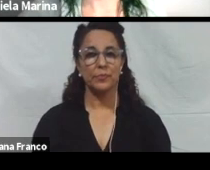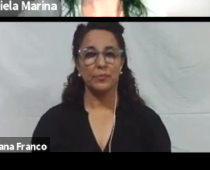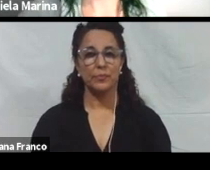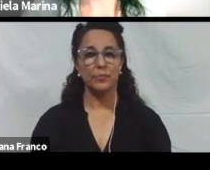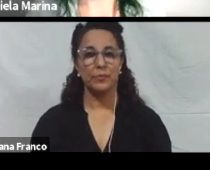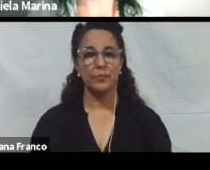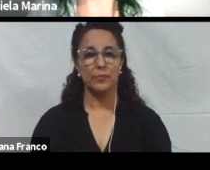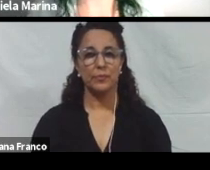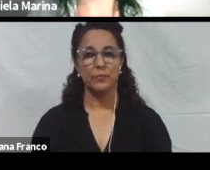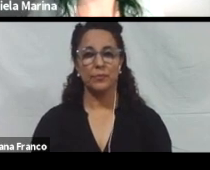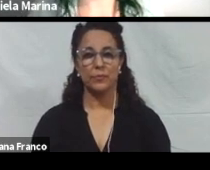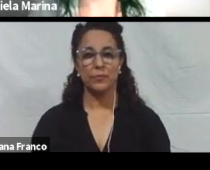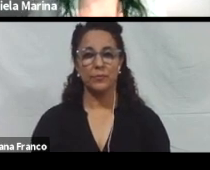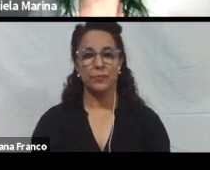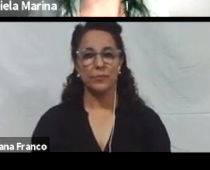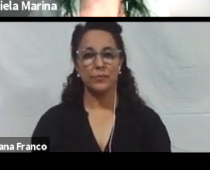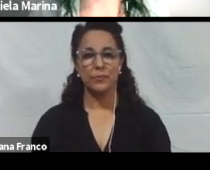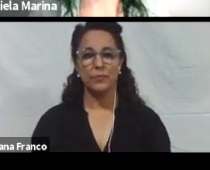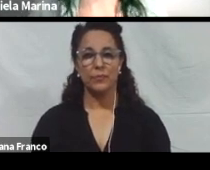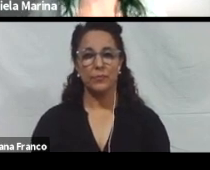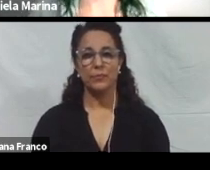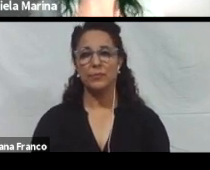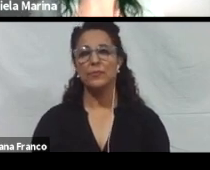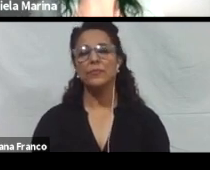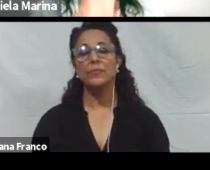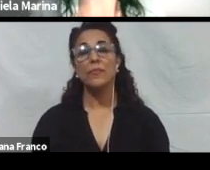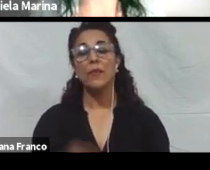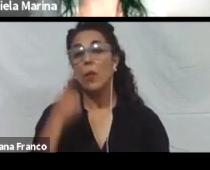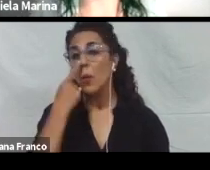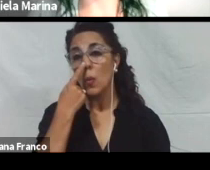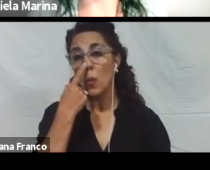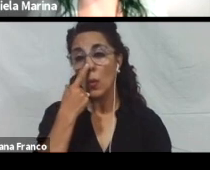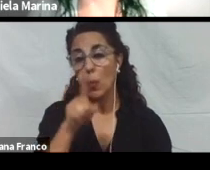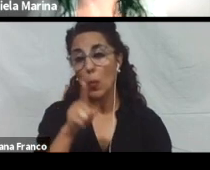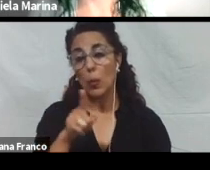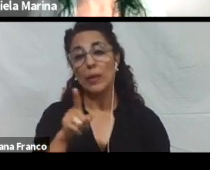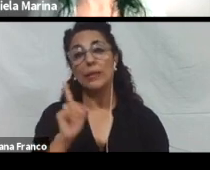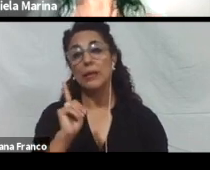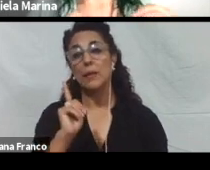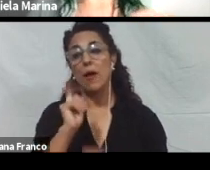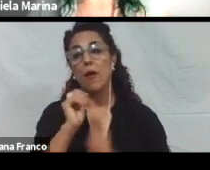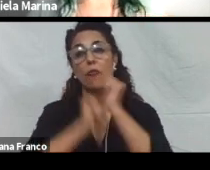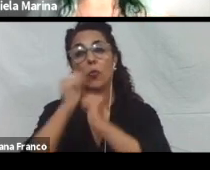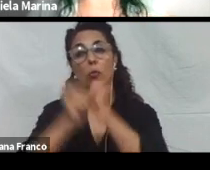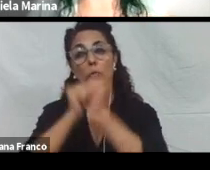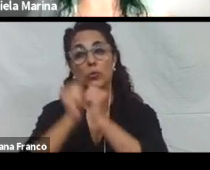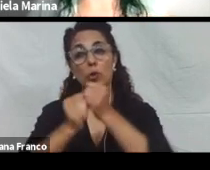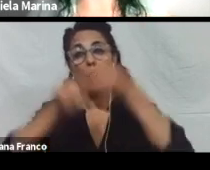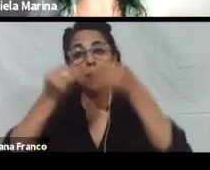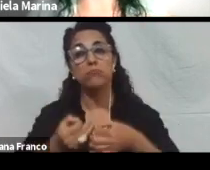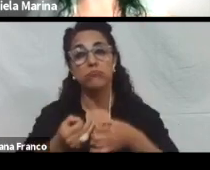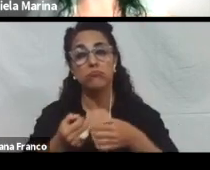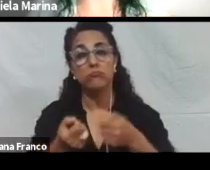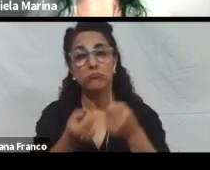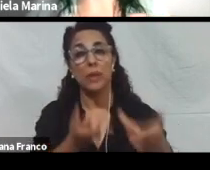Y la última pauta es funciones ejecutivas. Las funciones ejecutivas